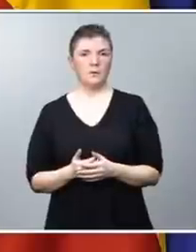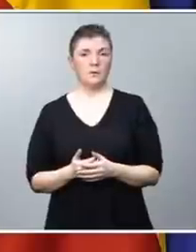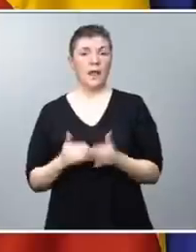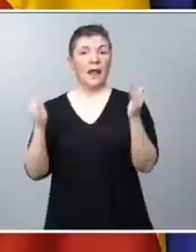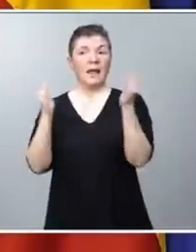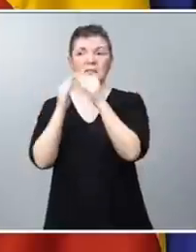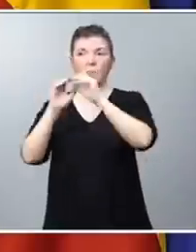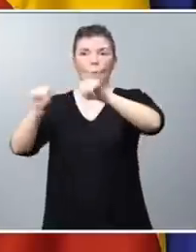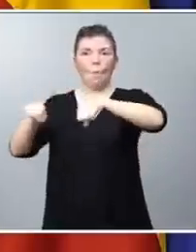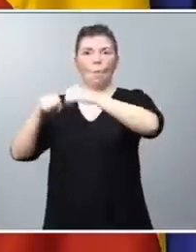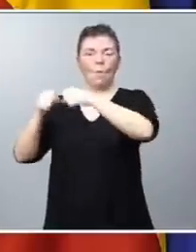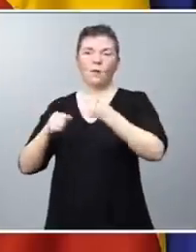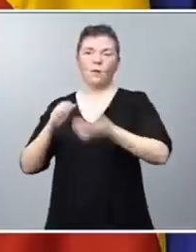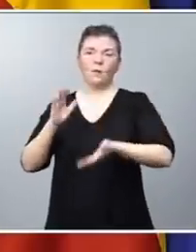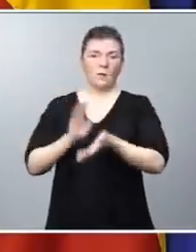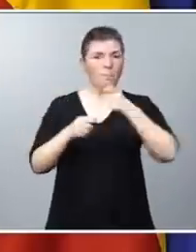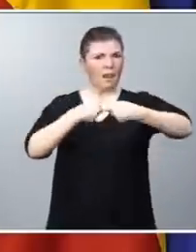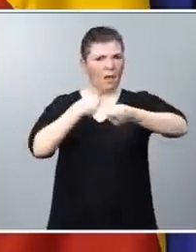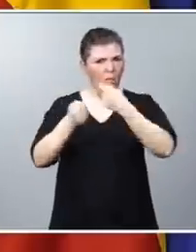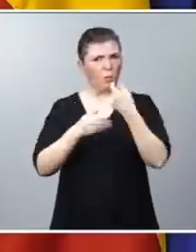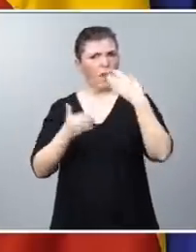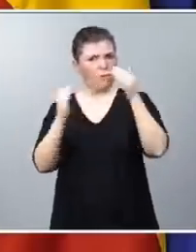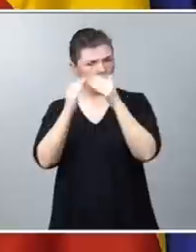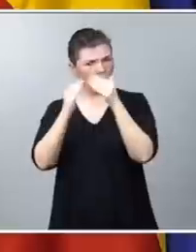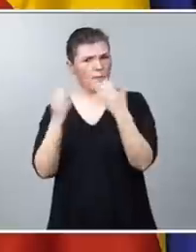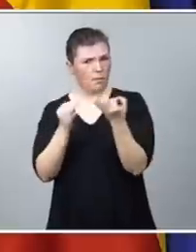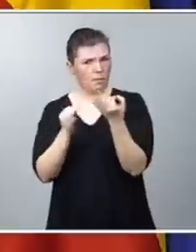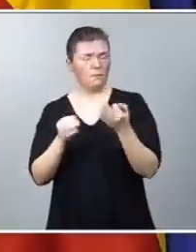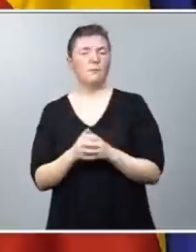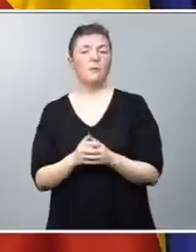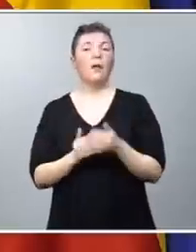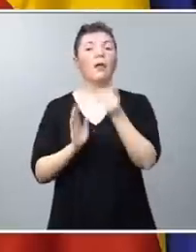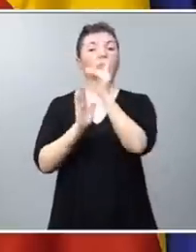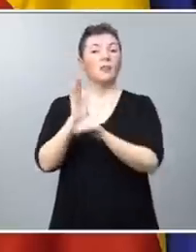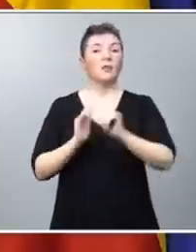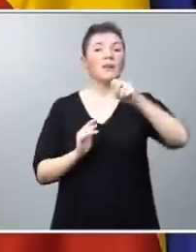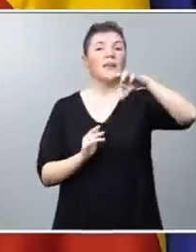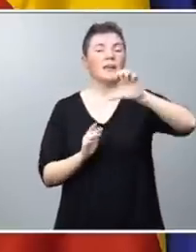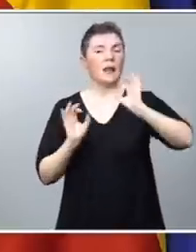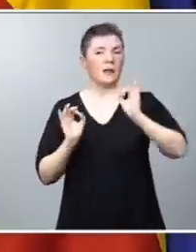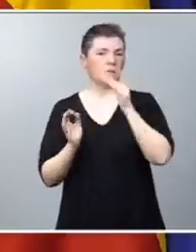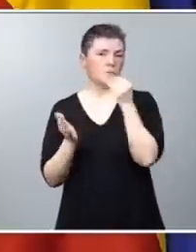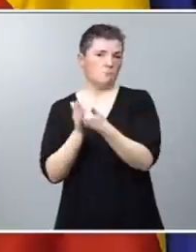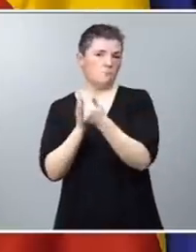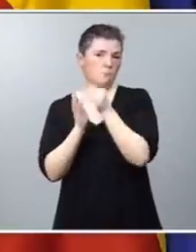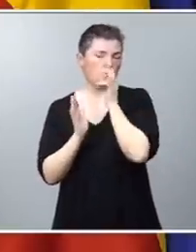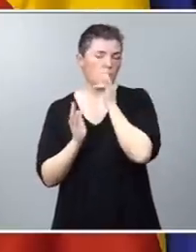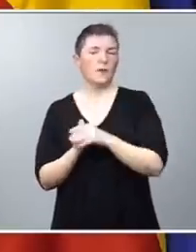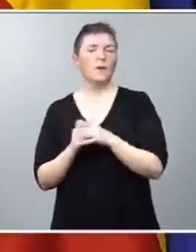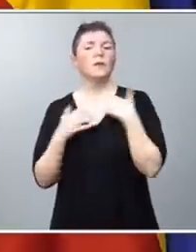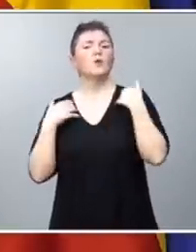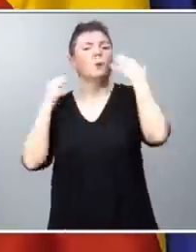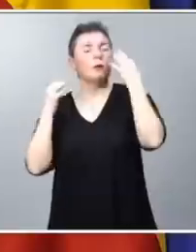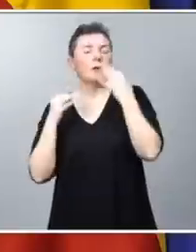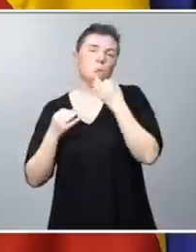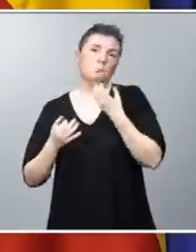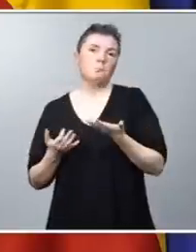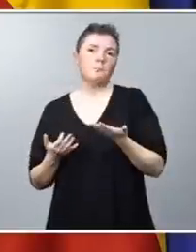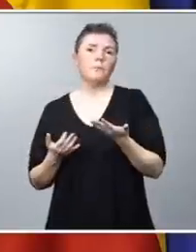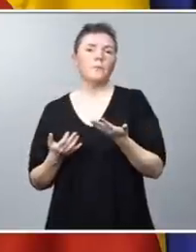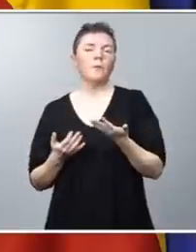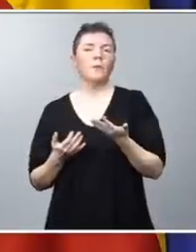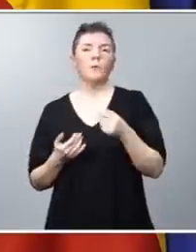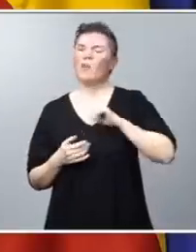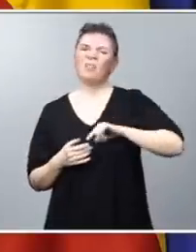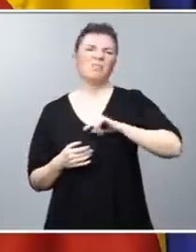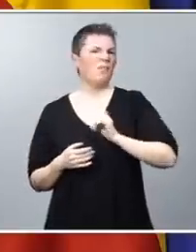al mercado de la vivienda. Los datos del INE siguen estando ahí y creo que es muy poco ético, y así lo